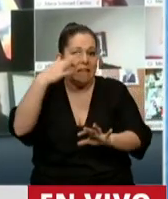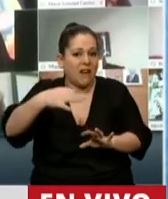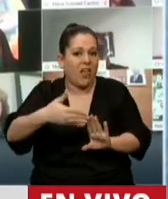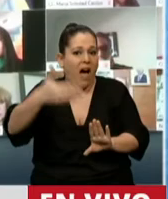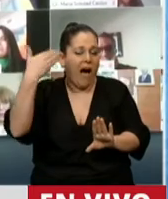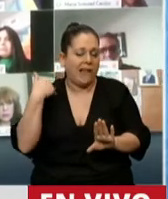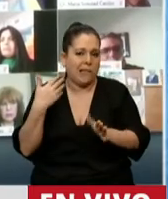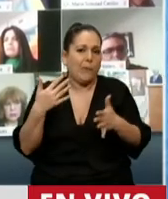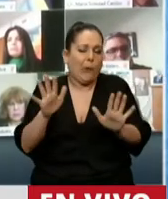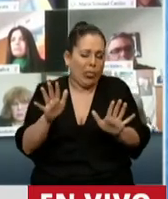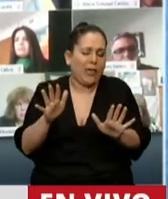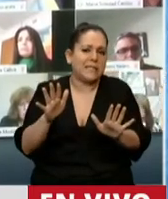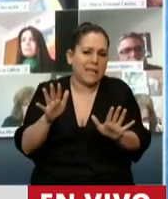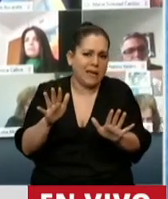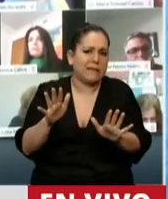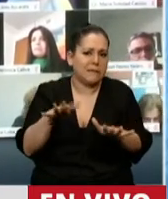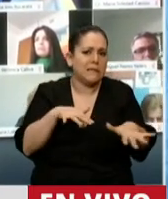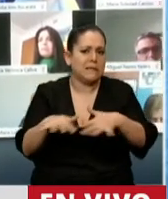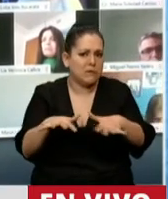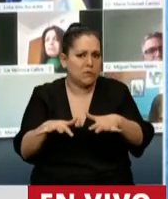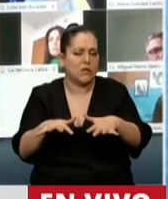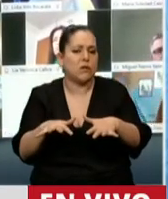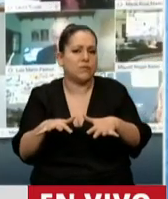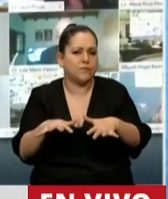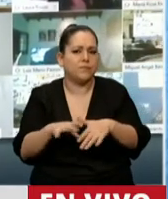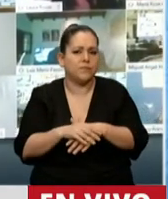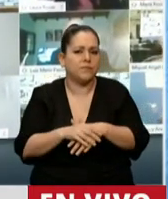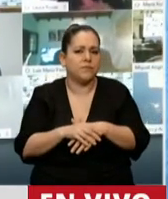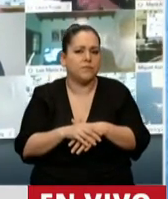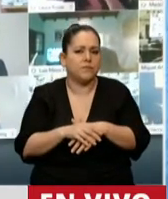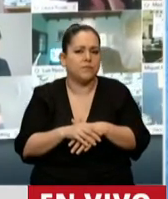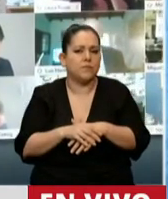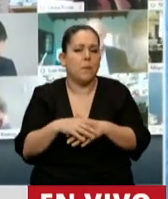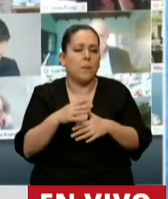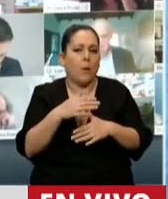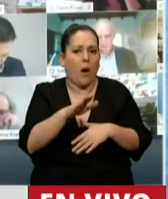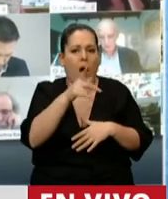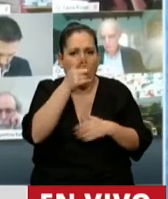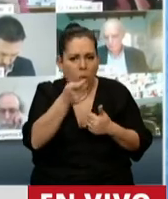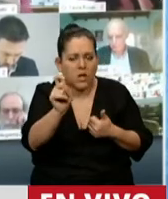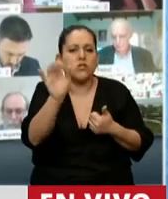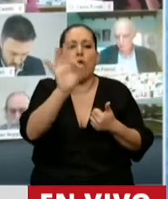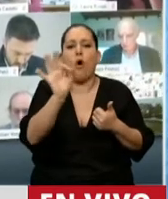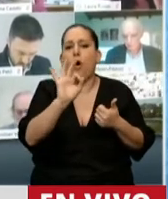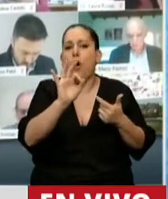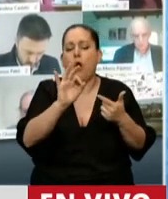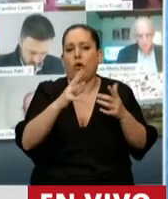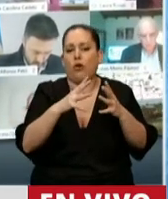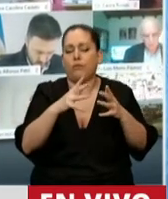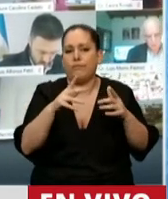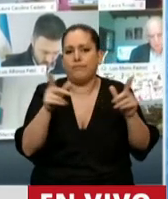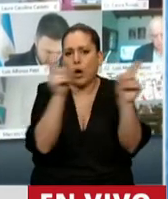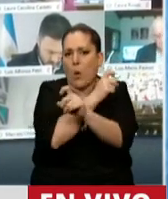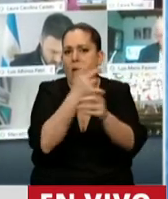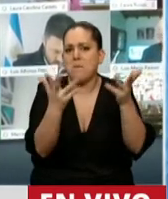algunas situaciones de mayor litigiosidad o de conflicto. Así que realmente estoy